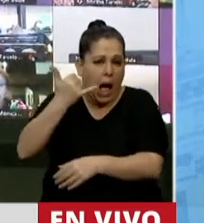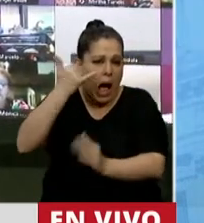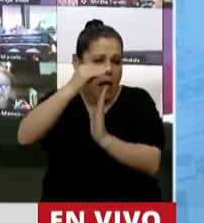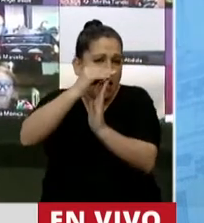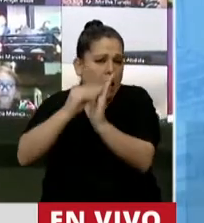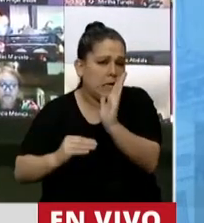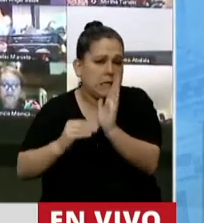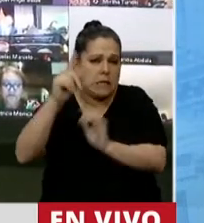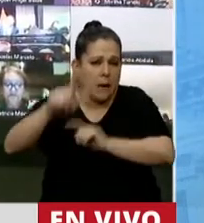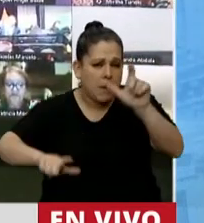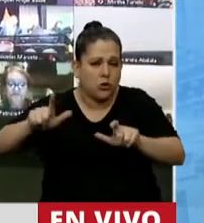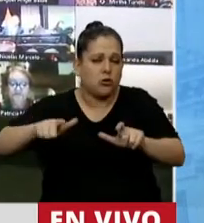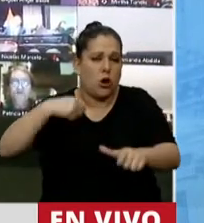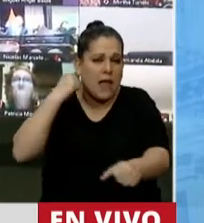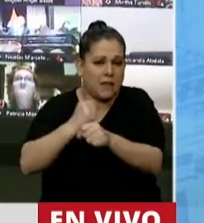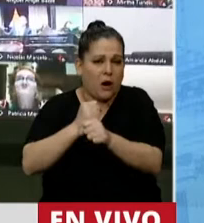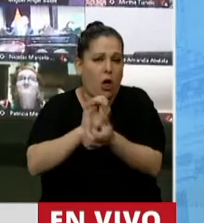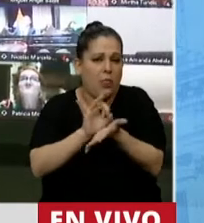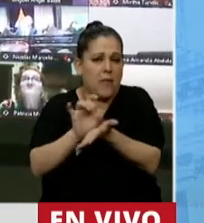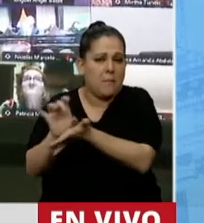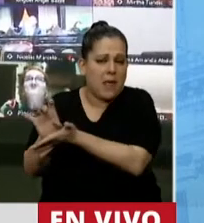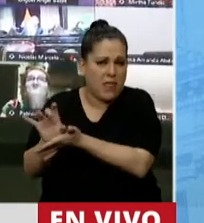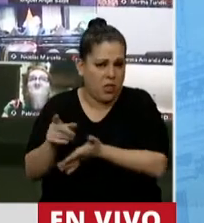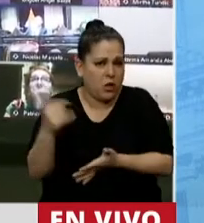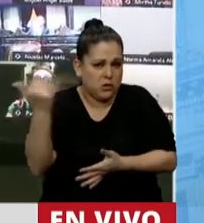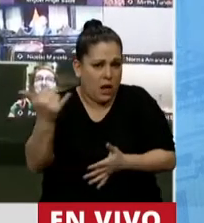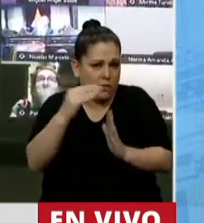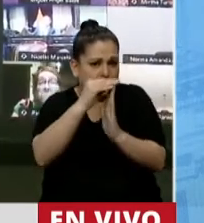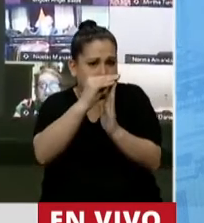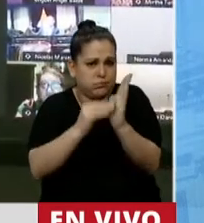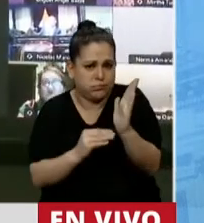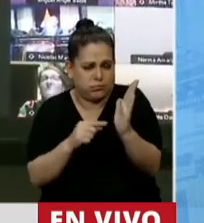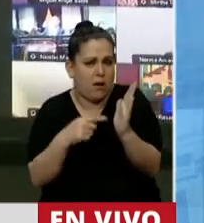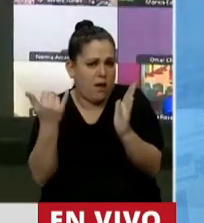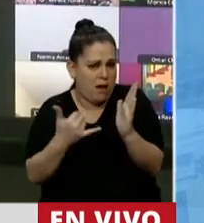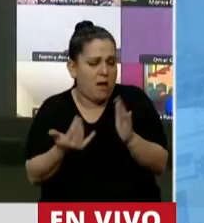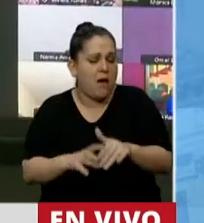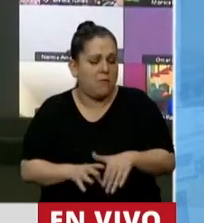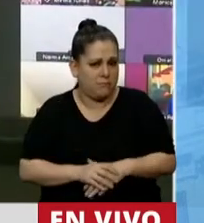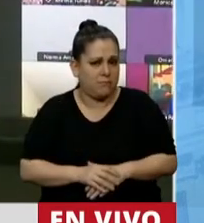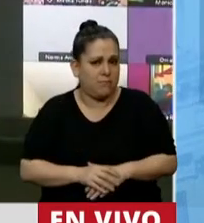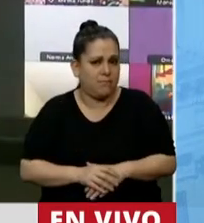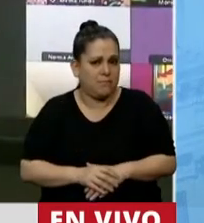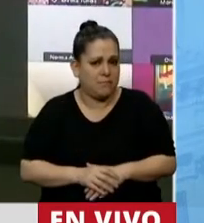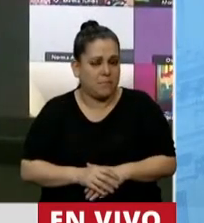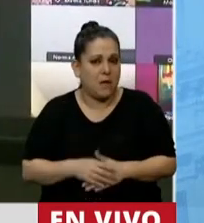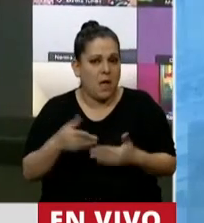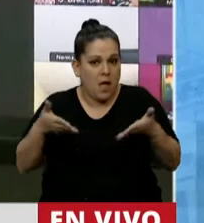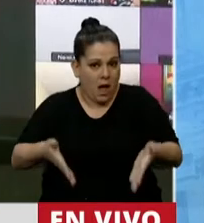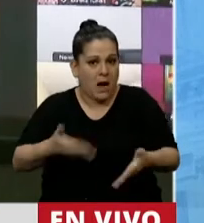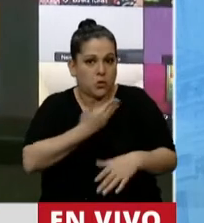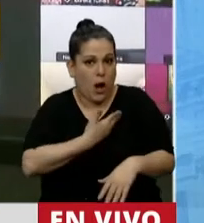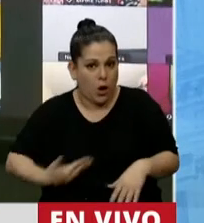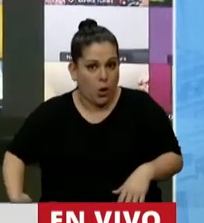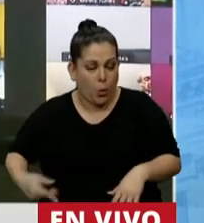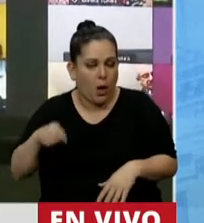despedidos por el Estado para poner a obsecuentes de la política. Este gobierno, a los